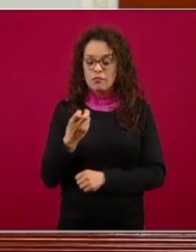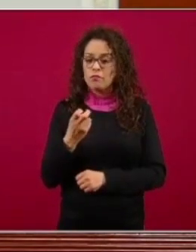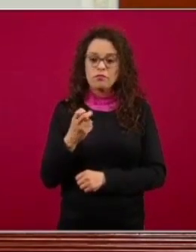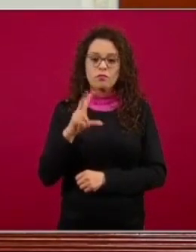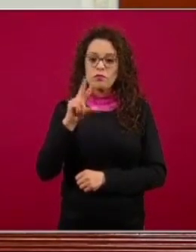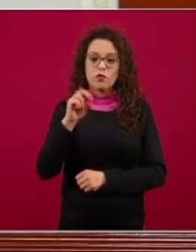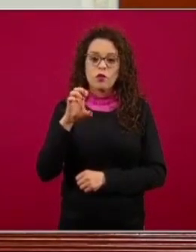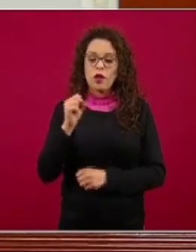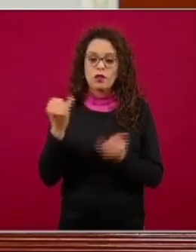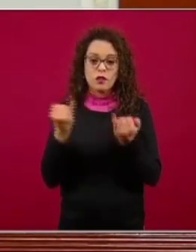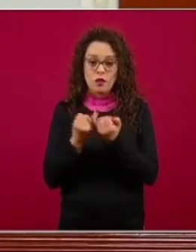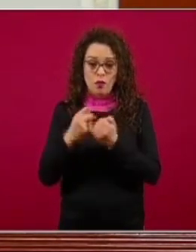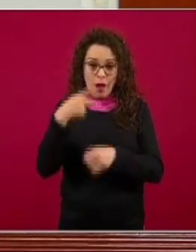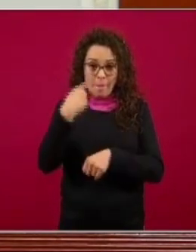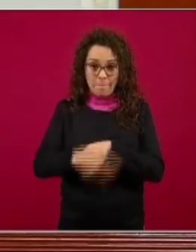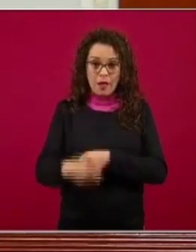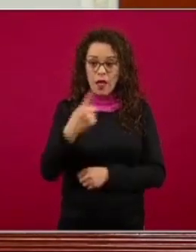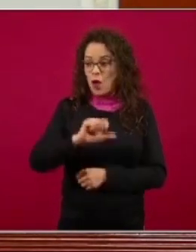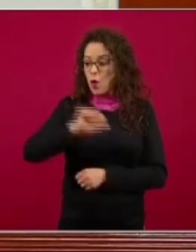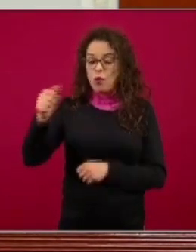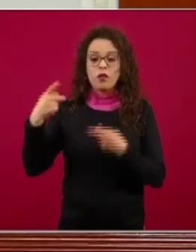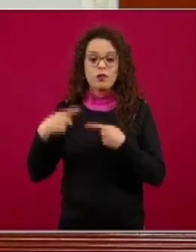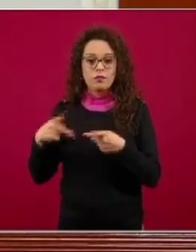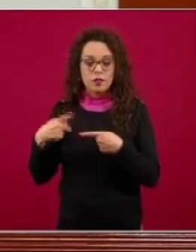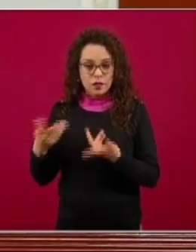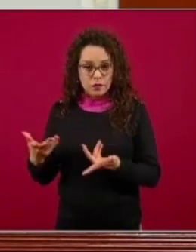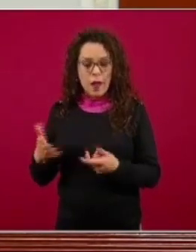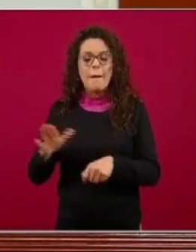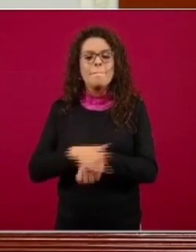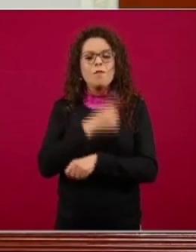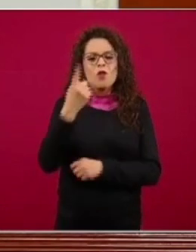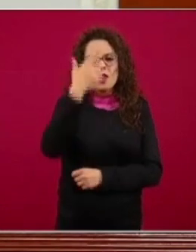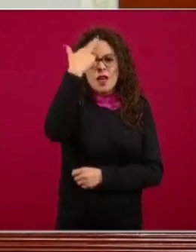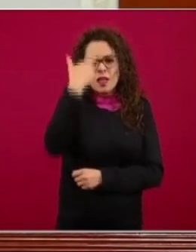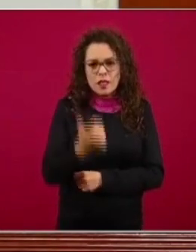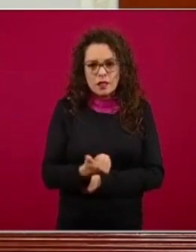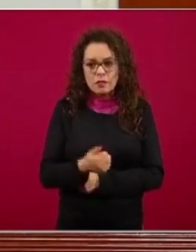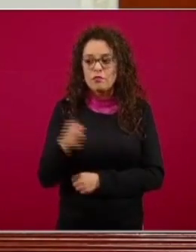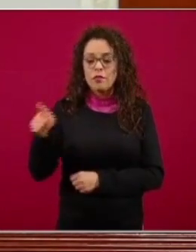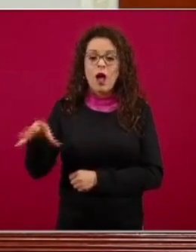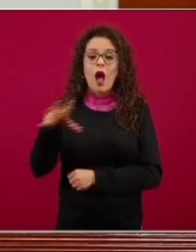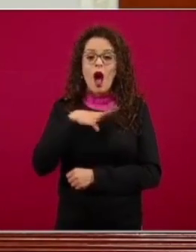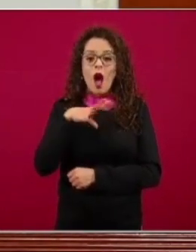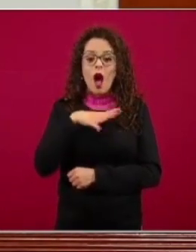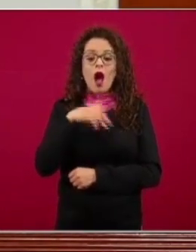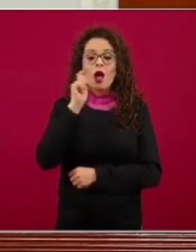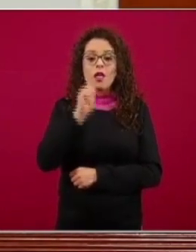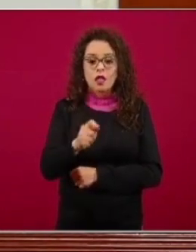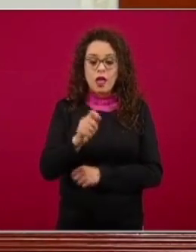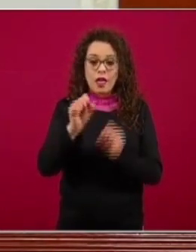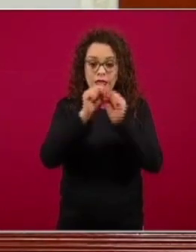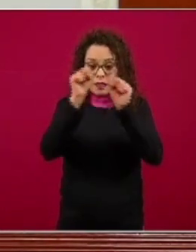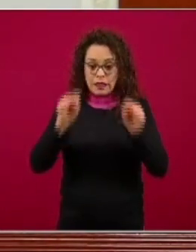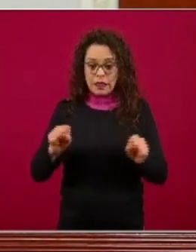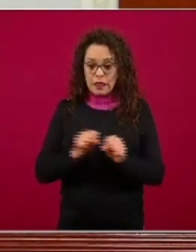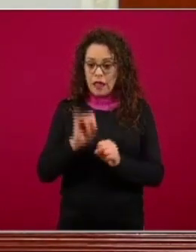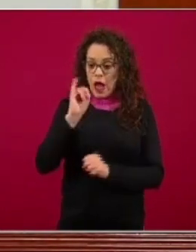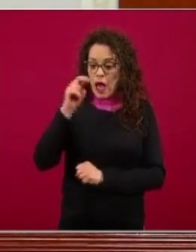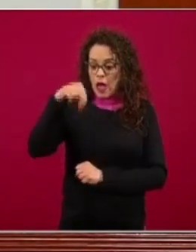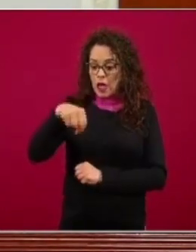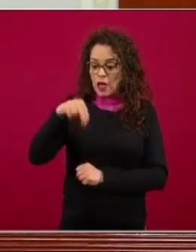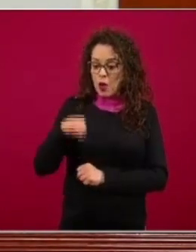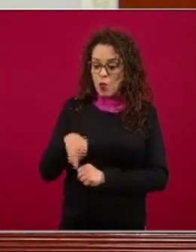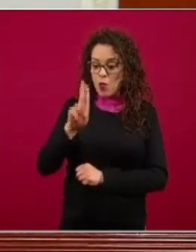otras poblaciones y la razón es porque tienen activado su sistema inmune de por sí